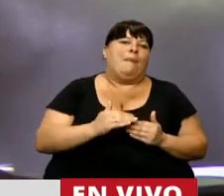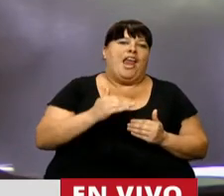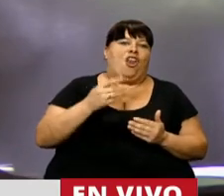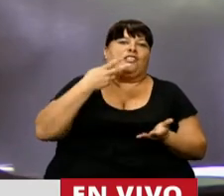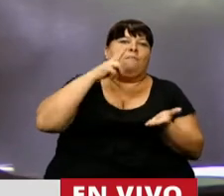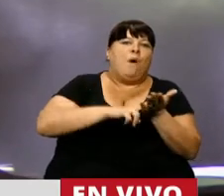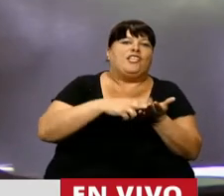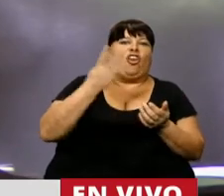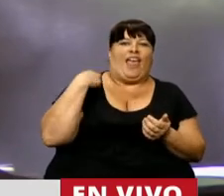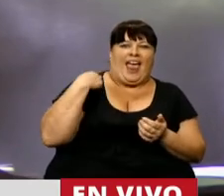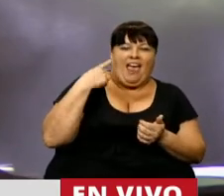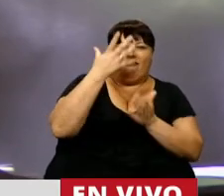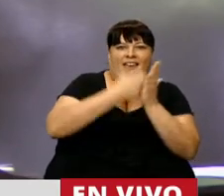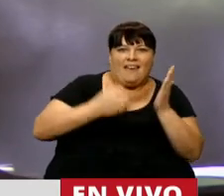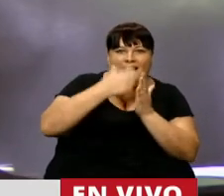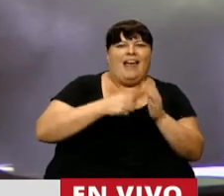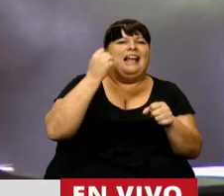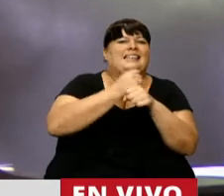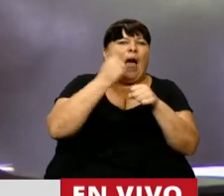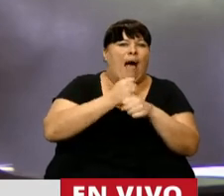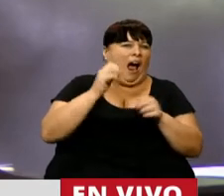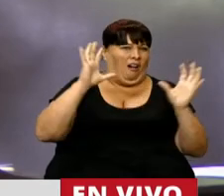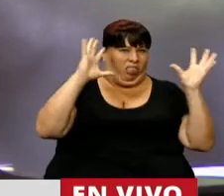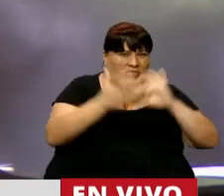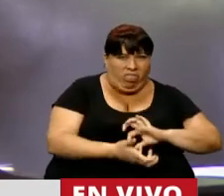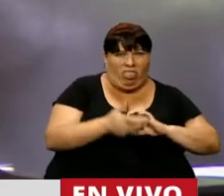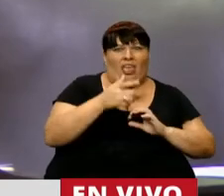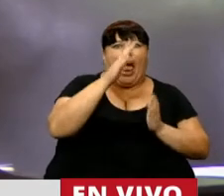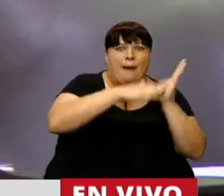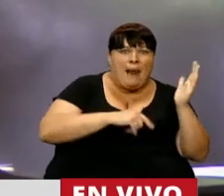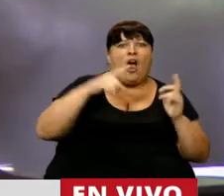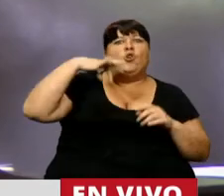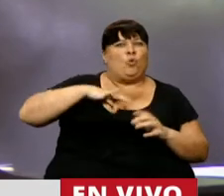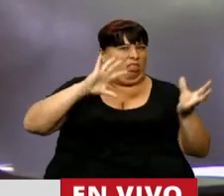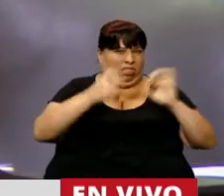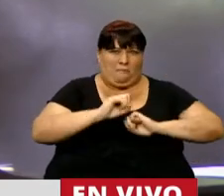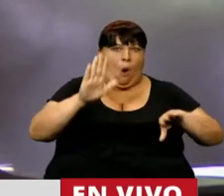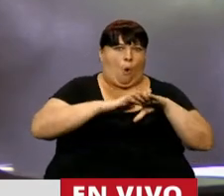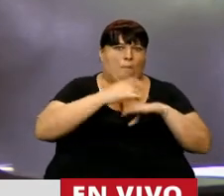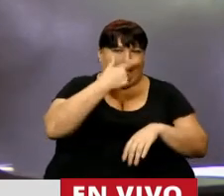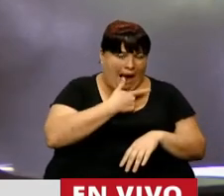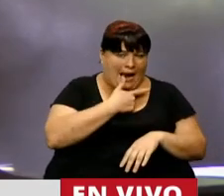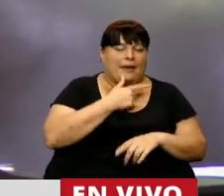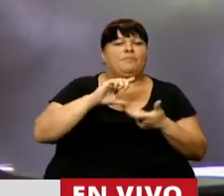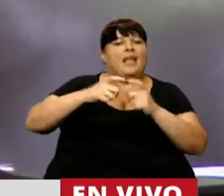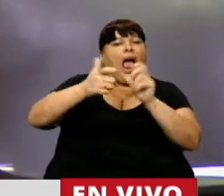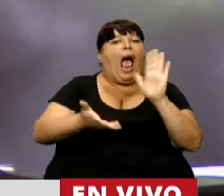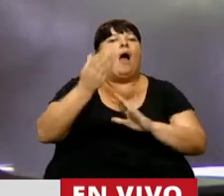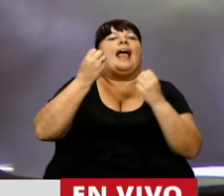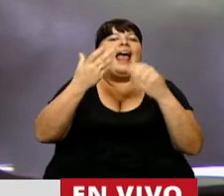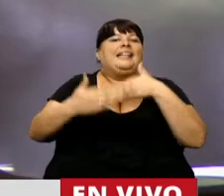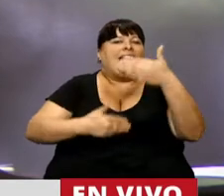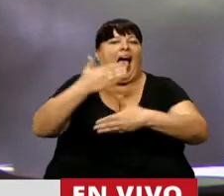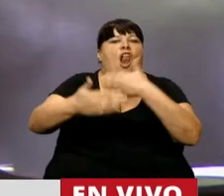las contribuciones patronales, la destrucción del empleo real registrado y el salario real. La movilidad determina cómo va a